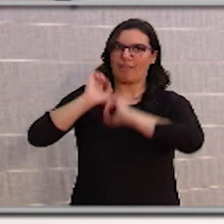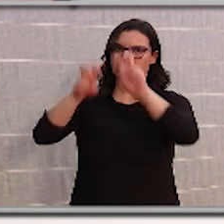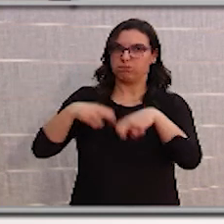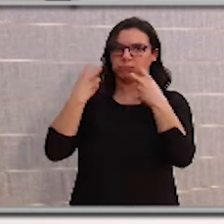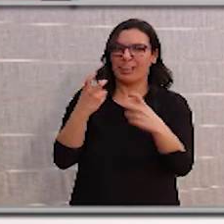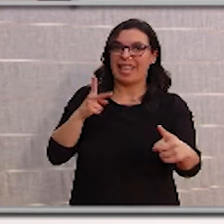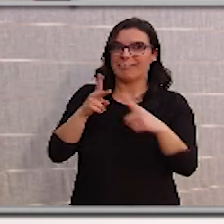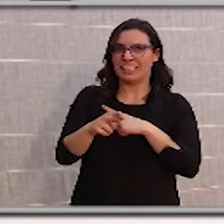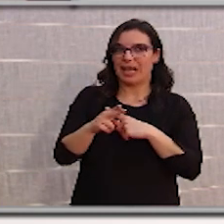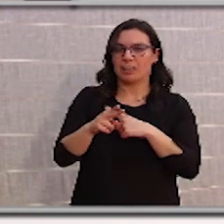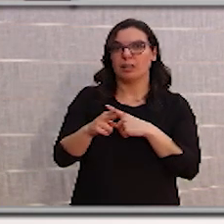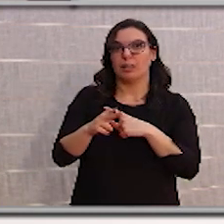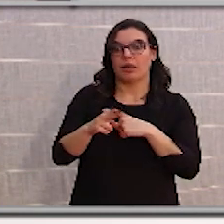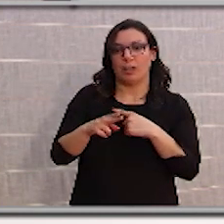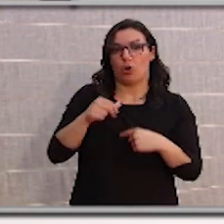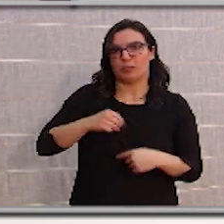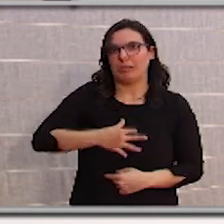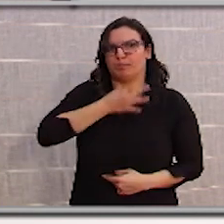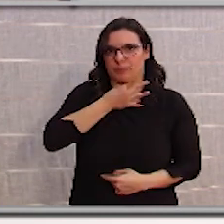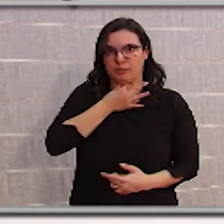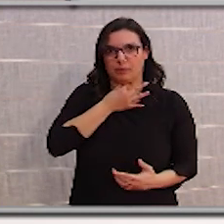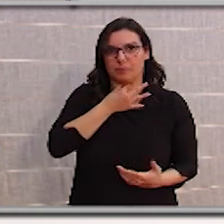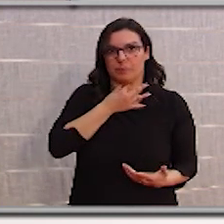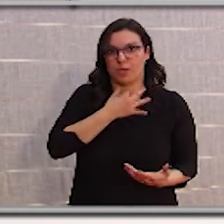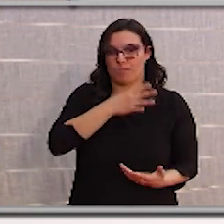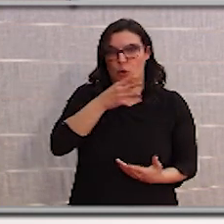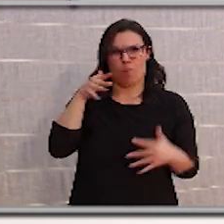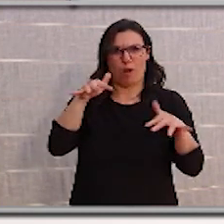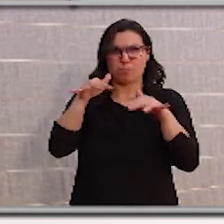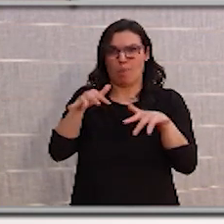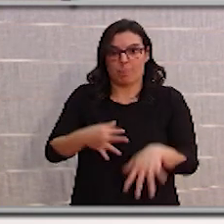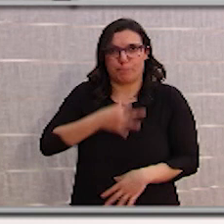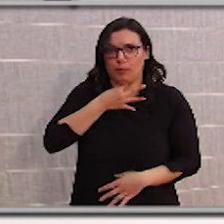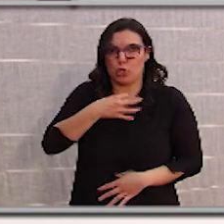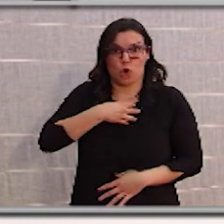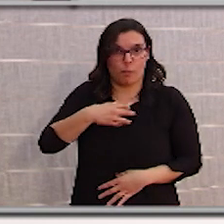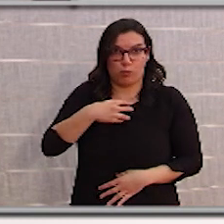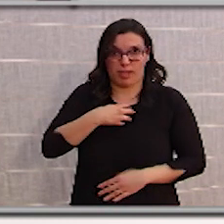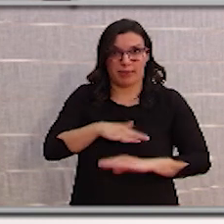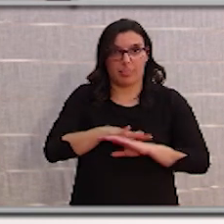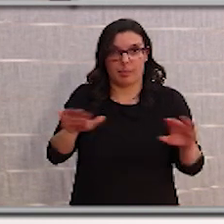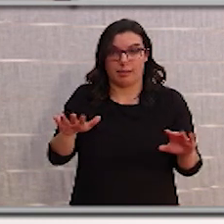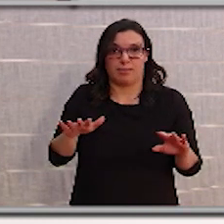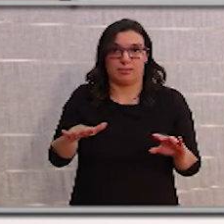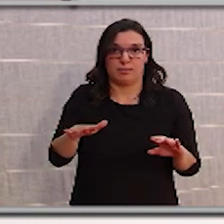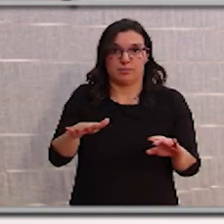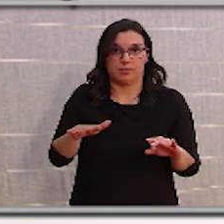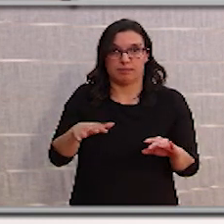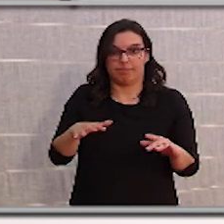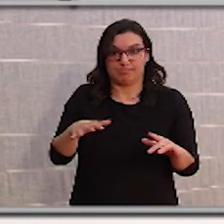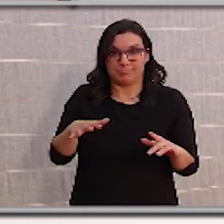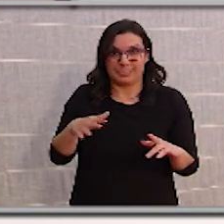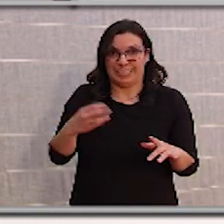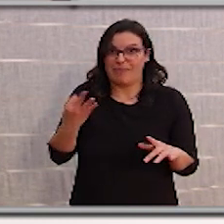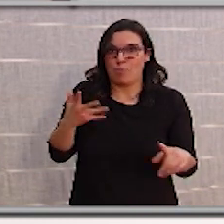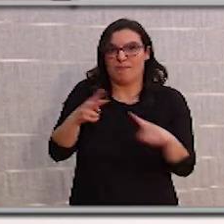todos los medios que haya un colapso en el hospital. Porque no puede colapsarse en un hospital, es decir, es algo que no puede suceder